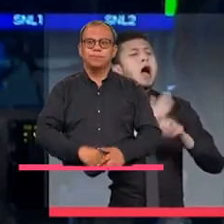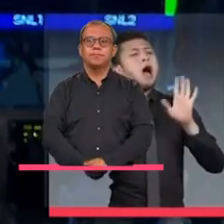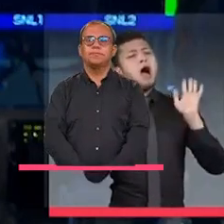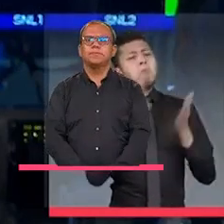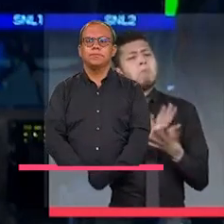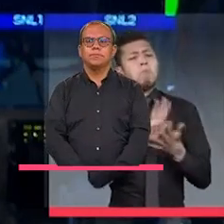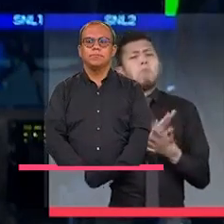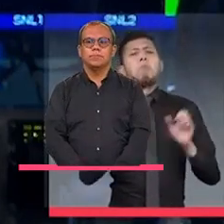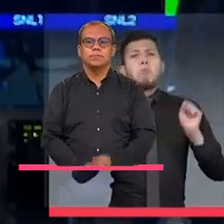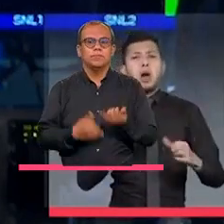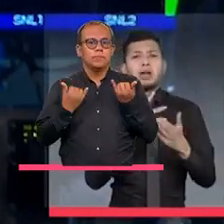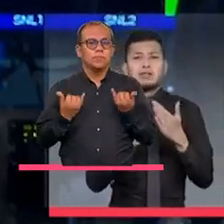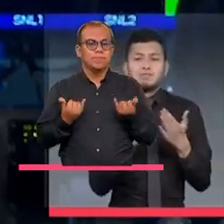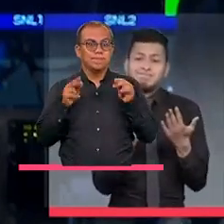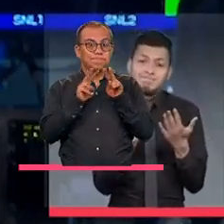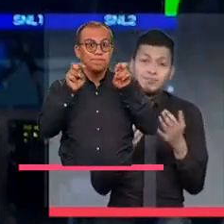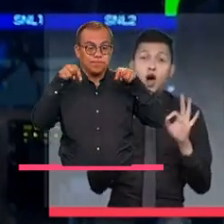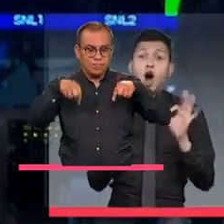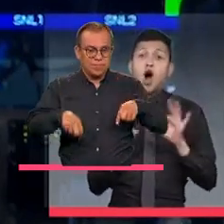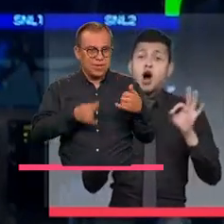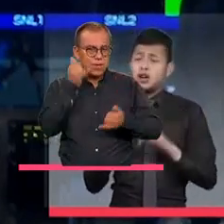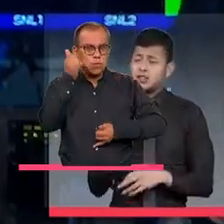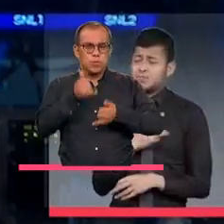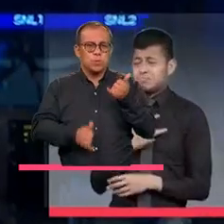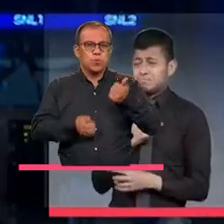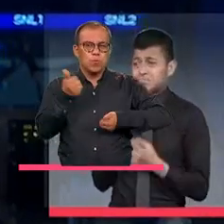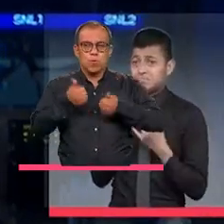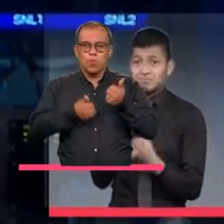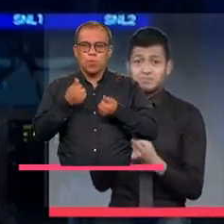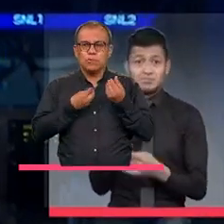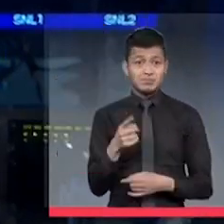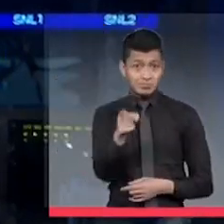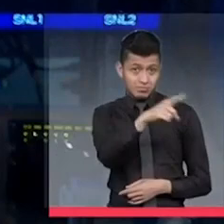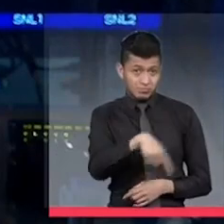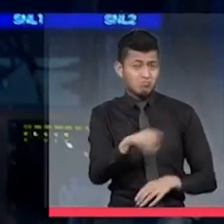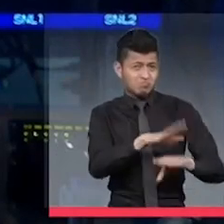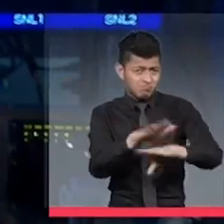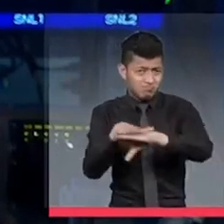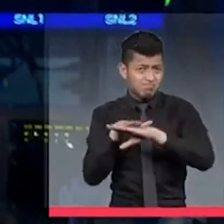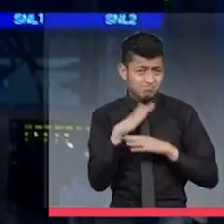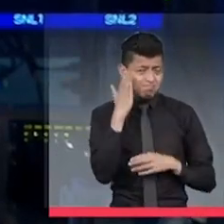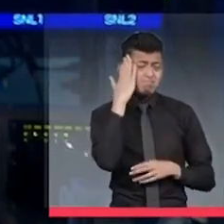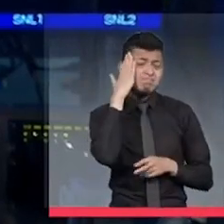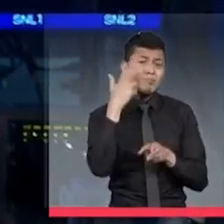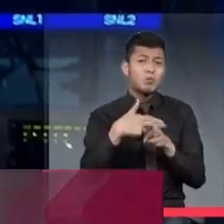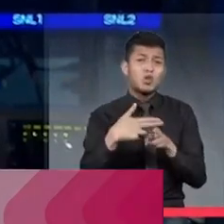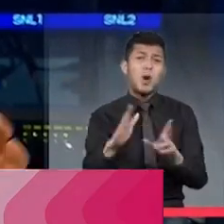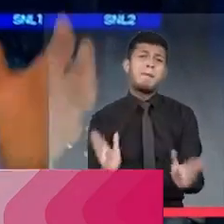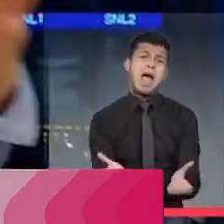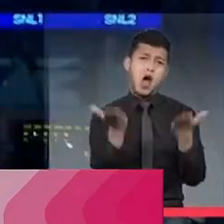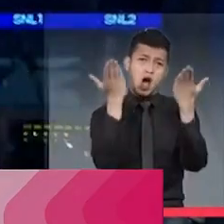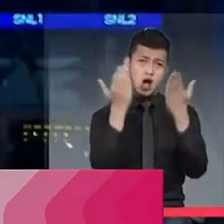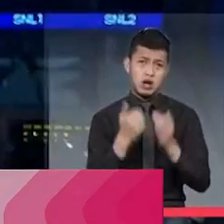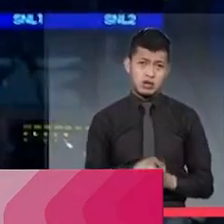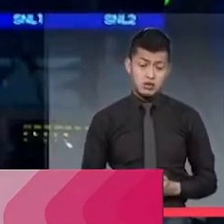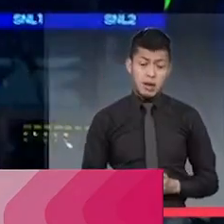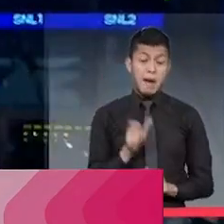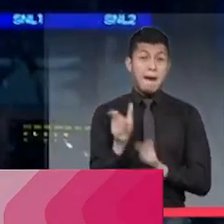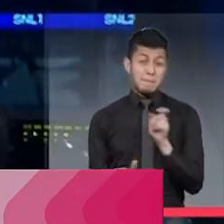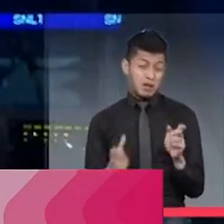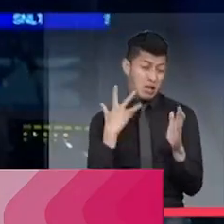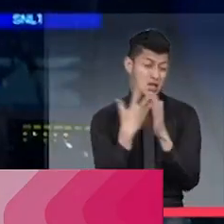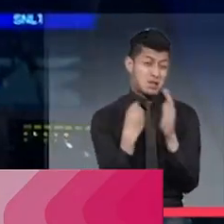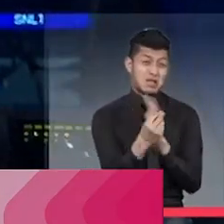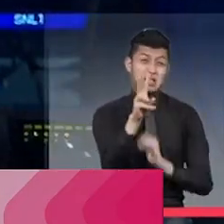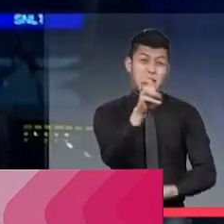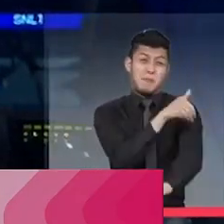Lo que nos permite la pandemia, y en últimas van a ver qué va a terminar siendo mejor, es que no salgamos 7 mil de procesos al tiempo, sino